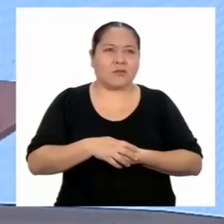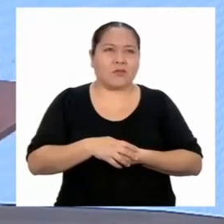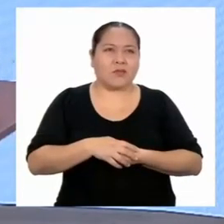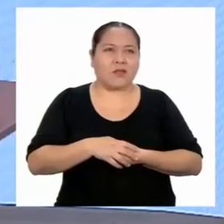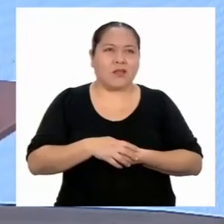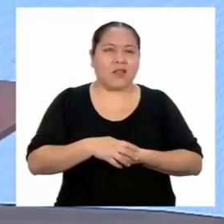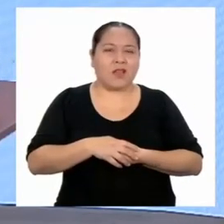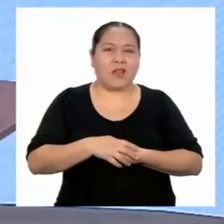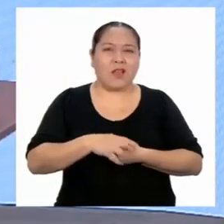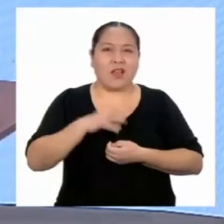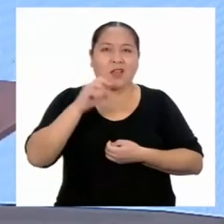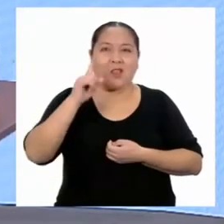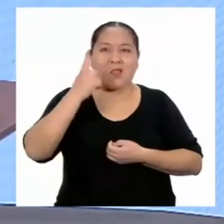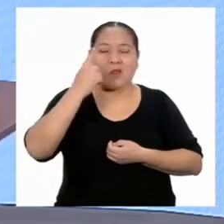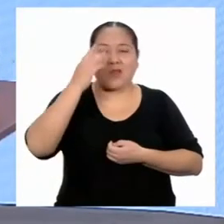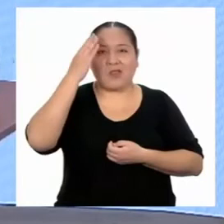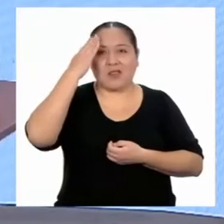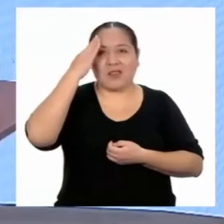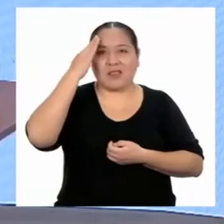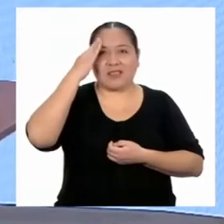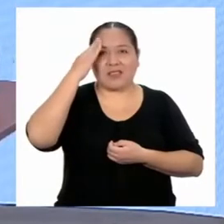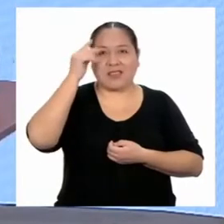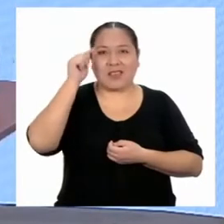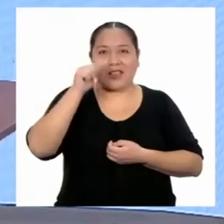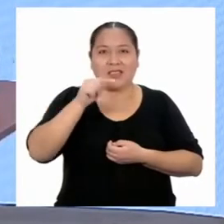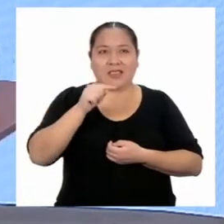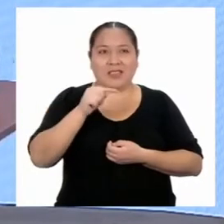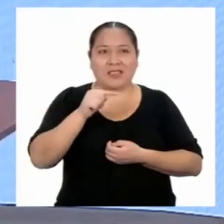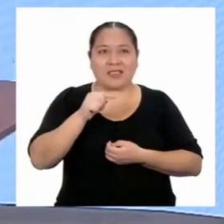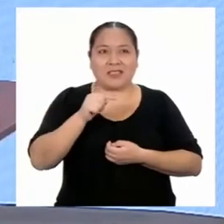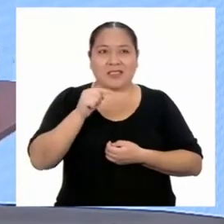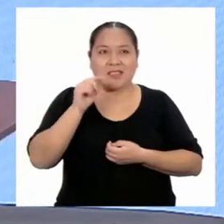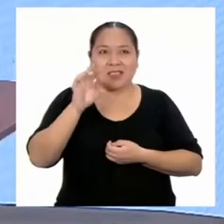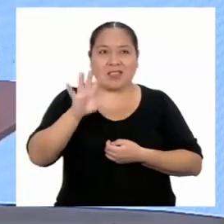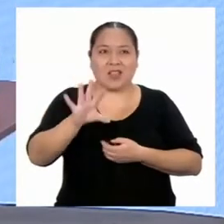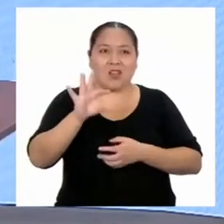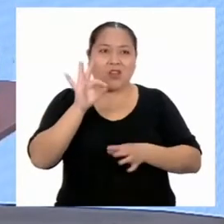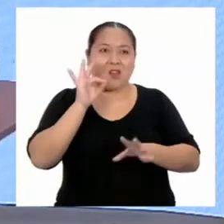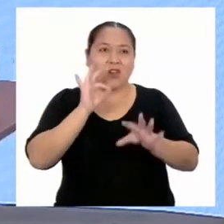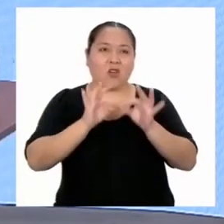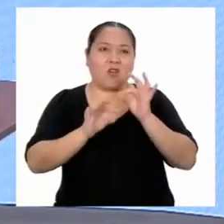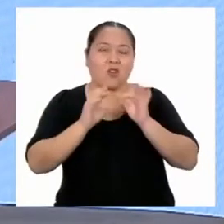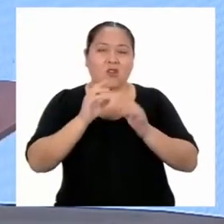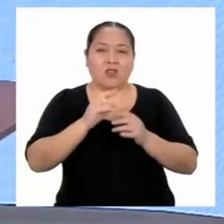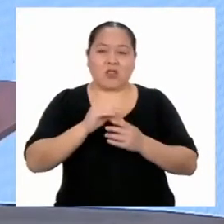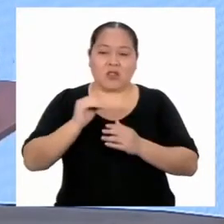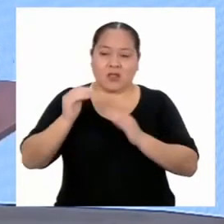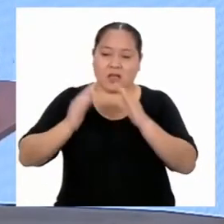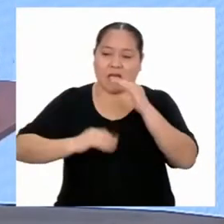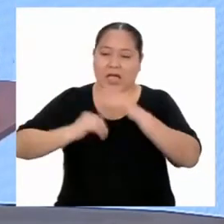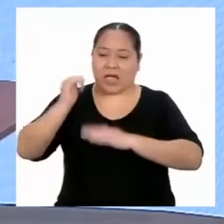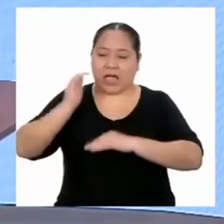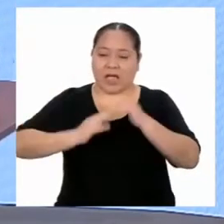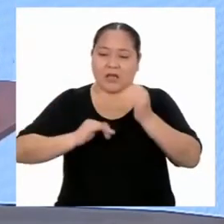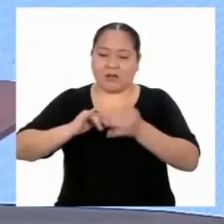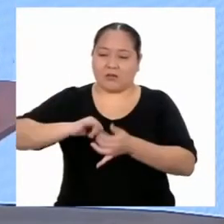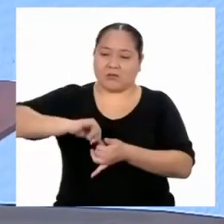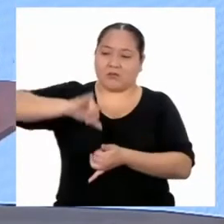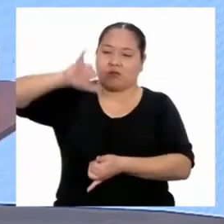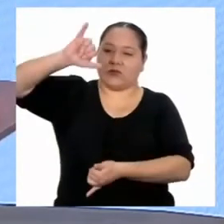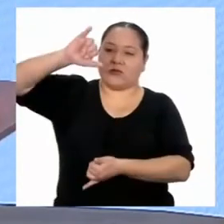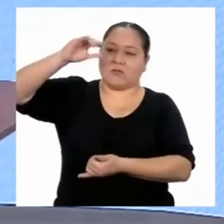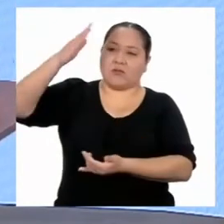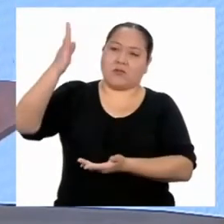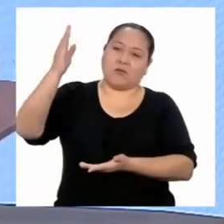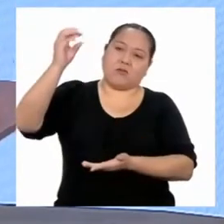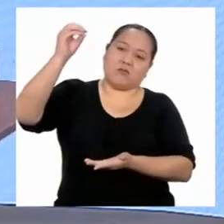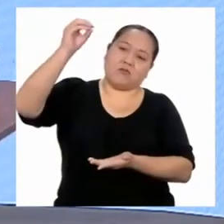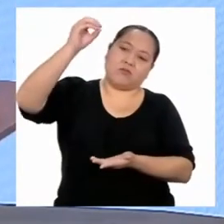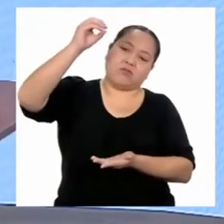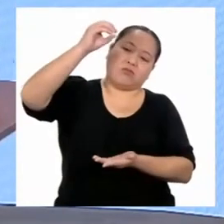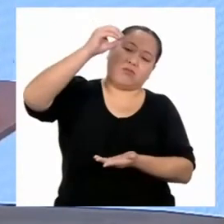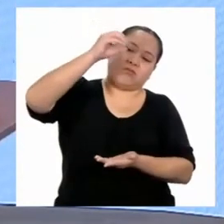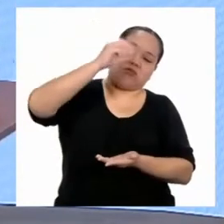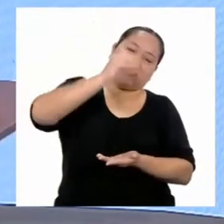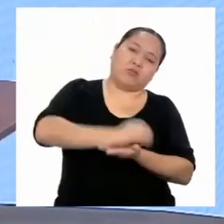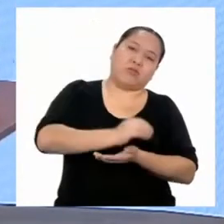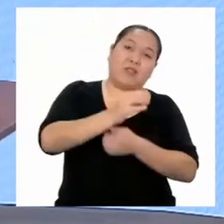Lo único que sé hasta el momento es que tengo que hallar la altura del edificio de donde Osito de Peluche se cayó.